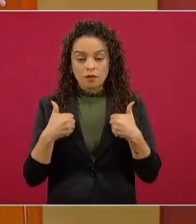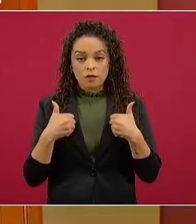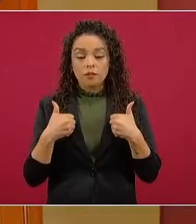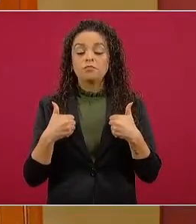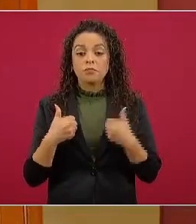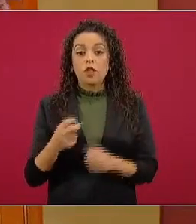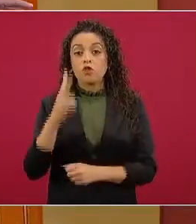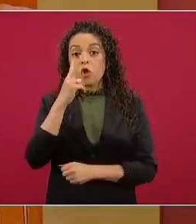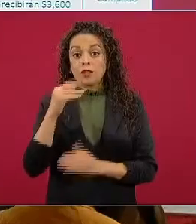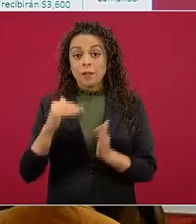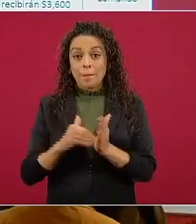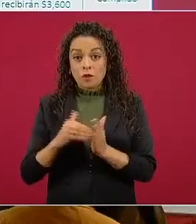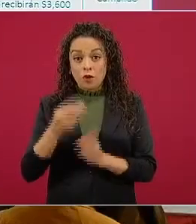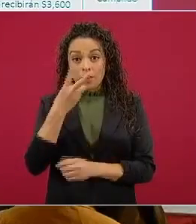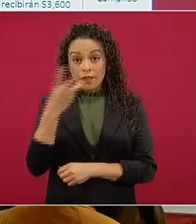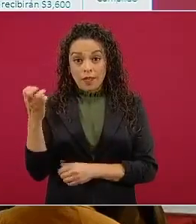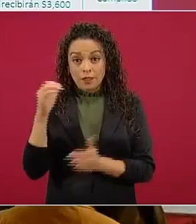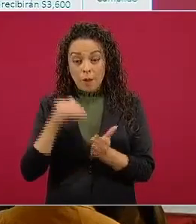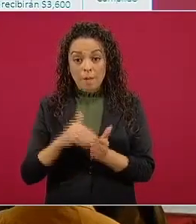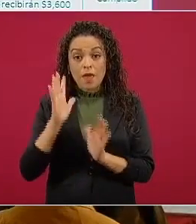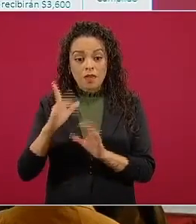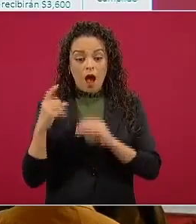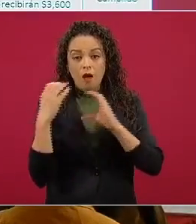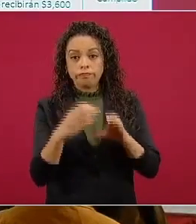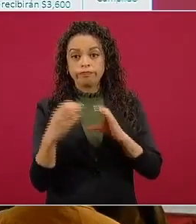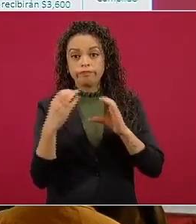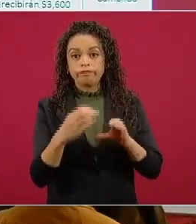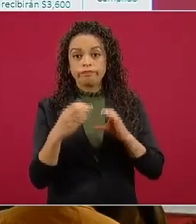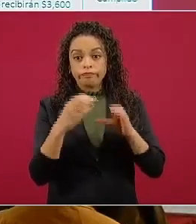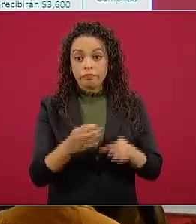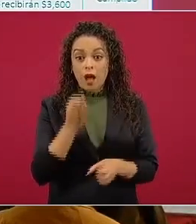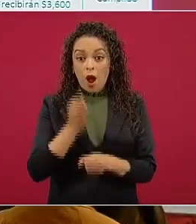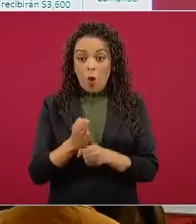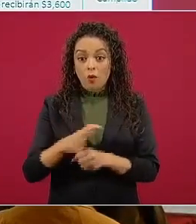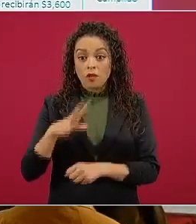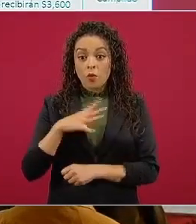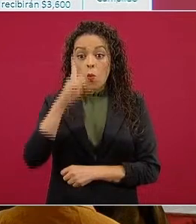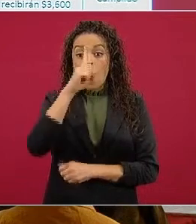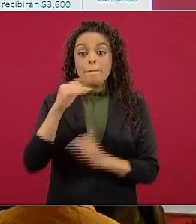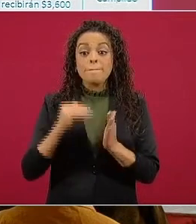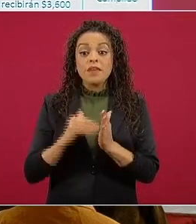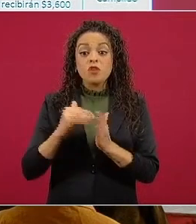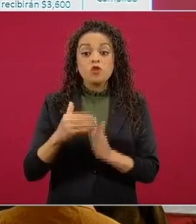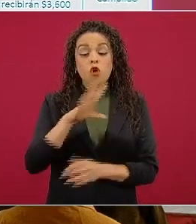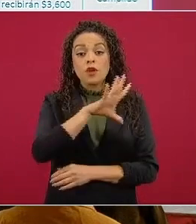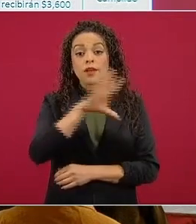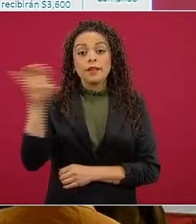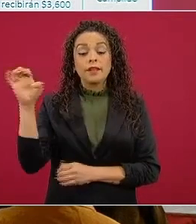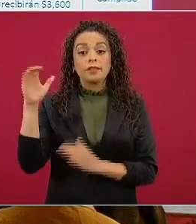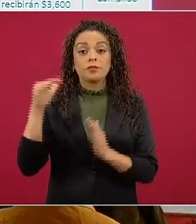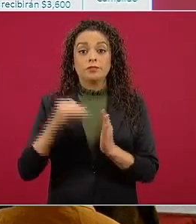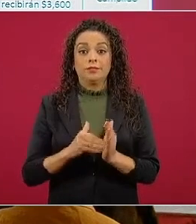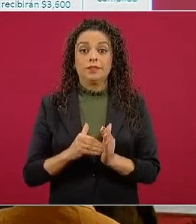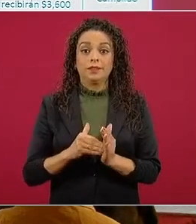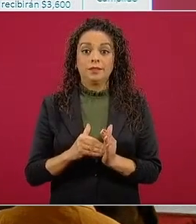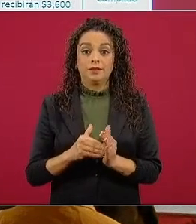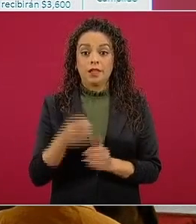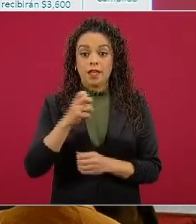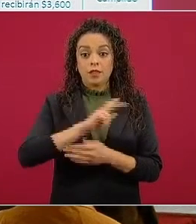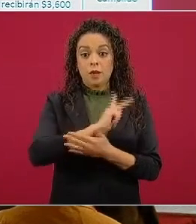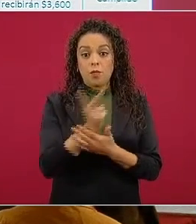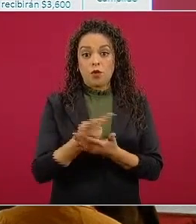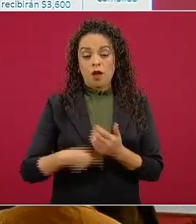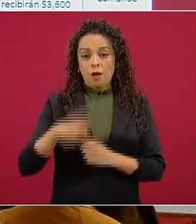mil. Ya llevamos un millón quinientos mil de estos, del programa